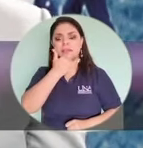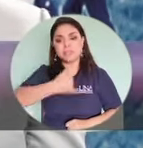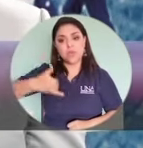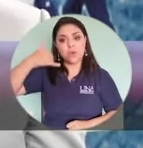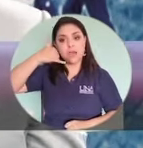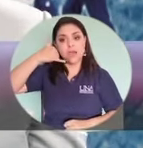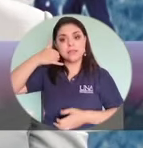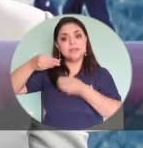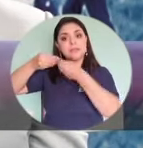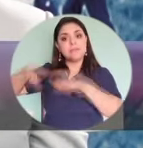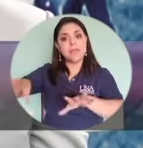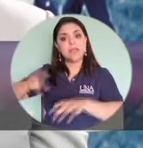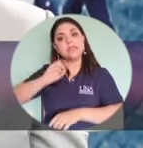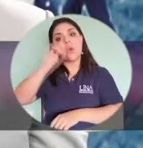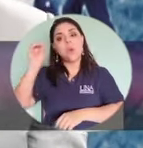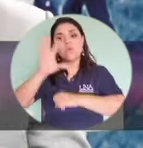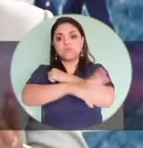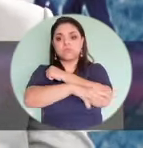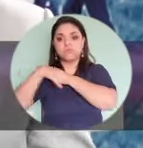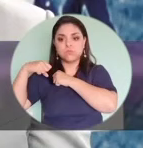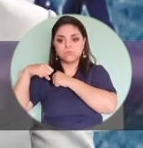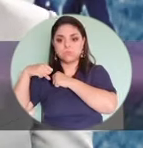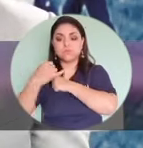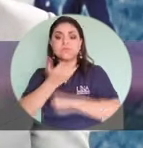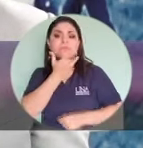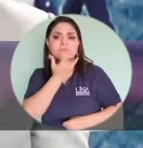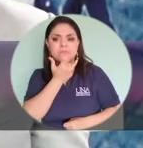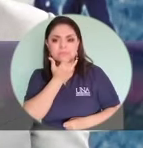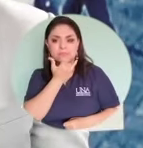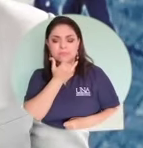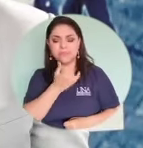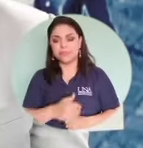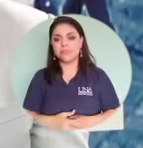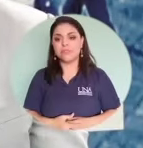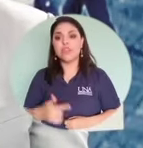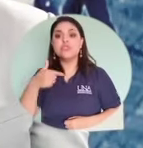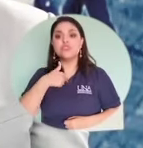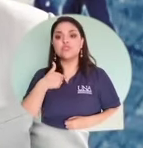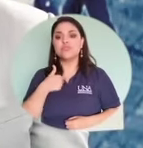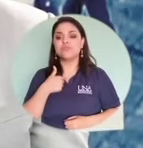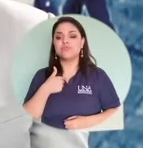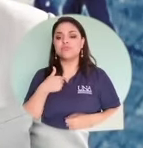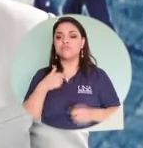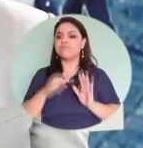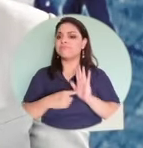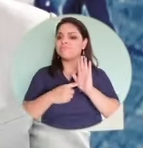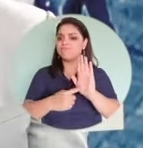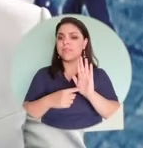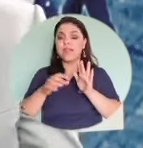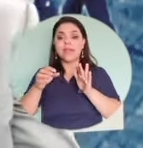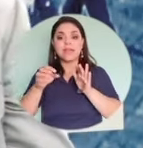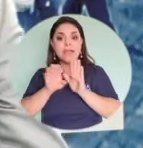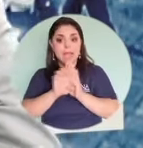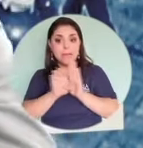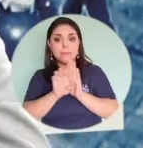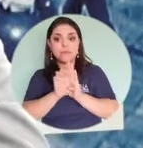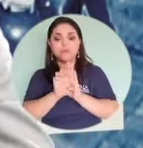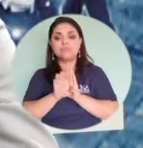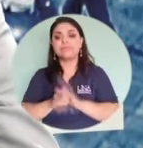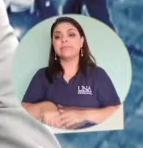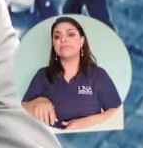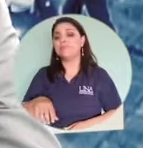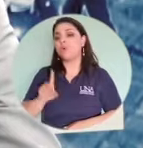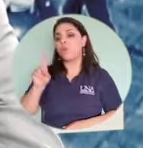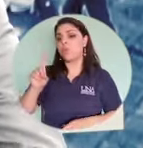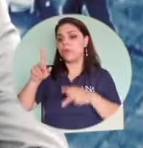pierde o nos lo roban. Entonces, yo hago este ejemplo y visualizamos que podría ser una persona